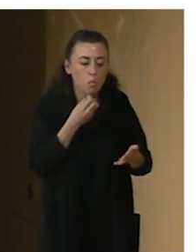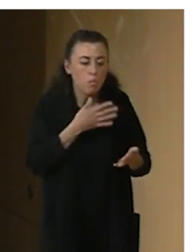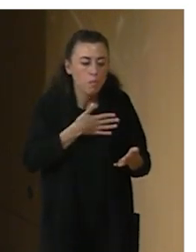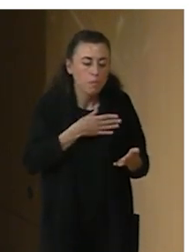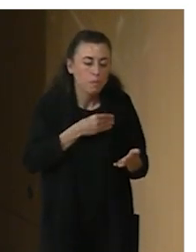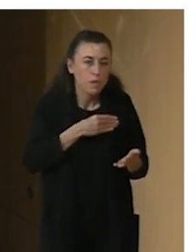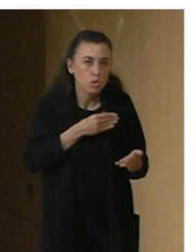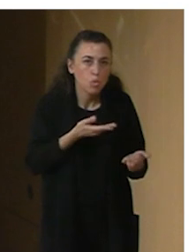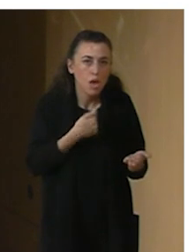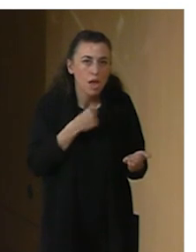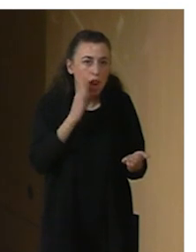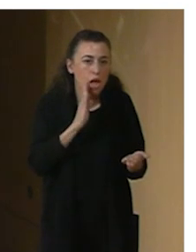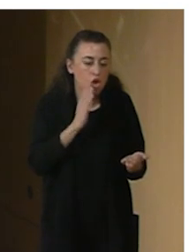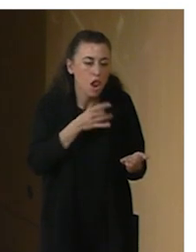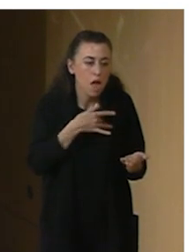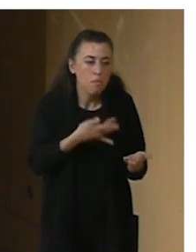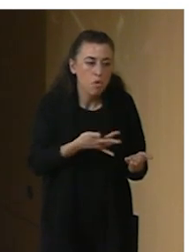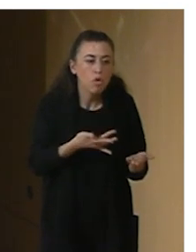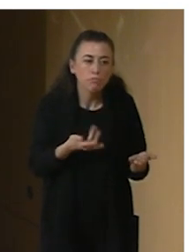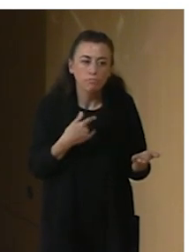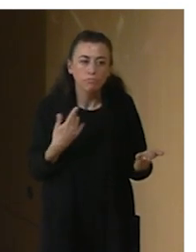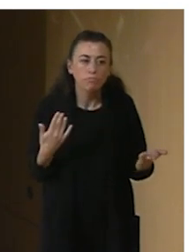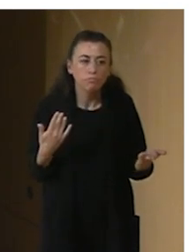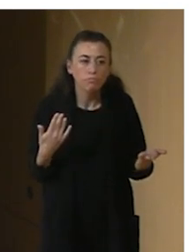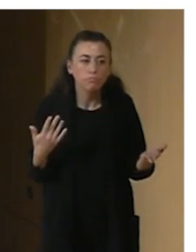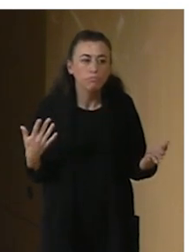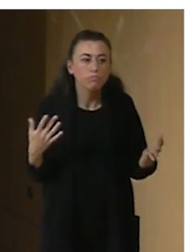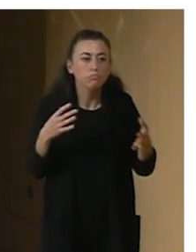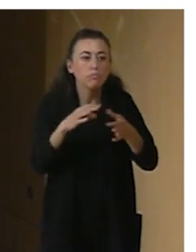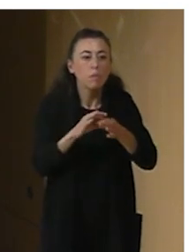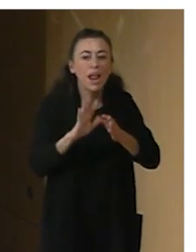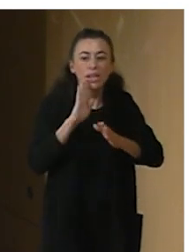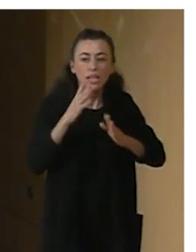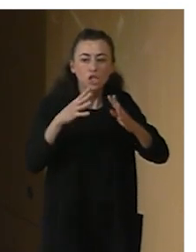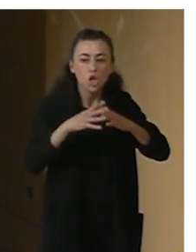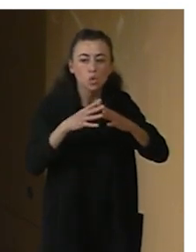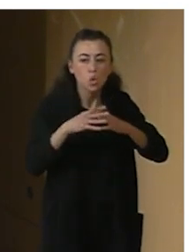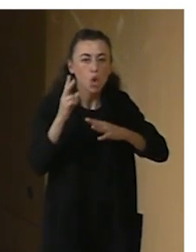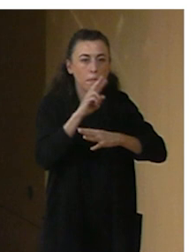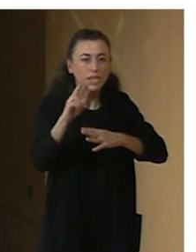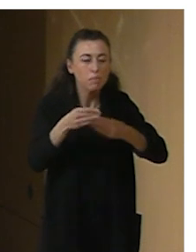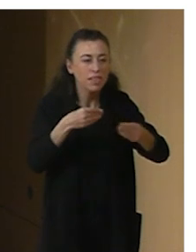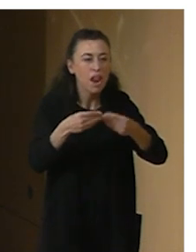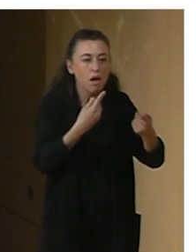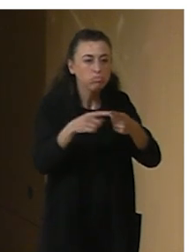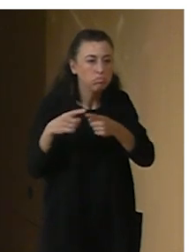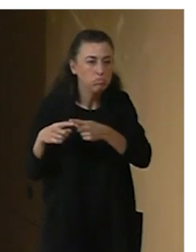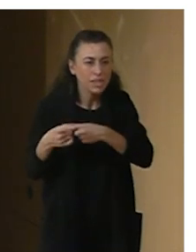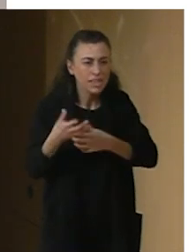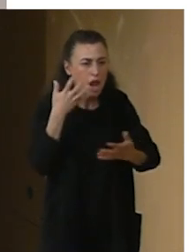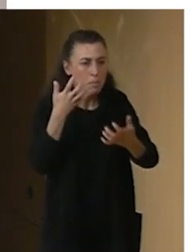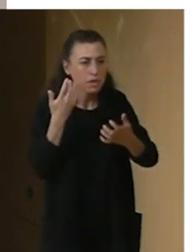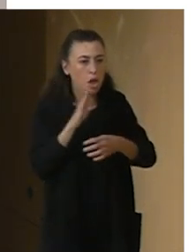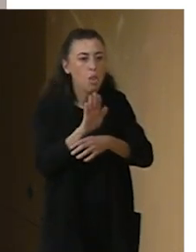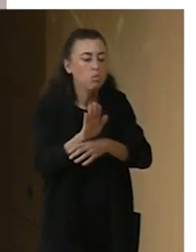cariño y el amor, con estas estructuras que veis de distintos materiales. Ella no propone un espectáculo con